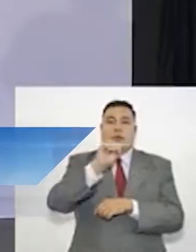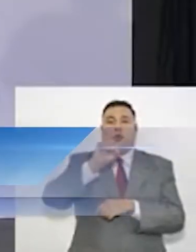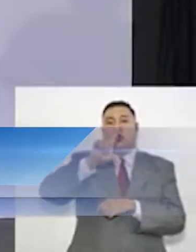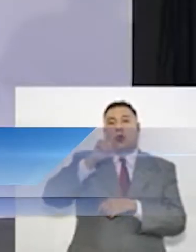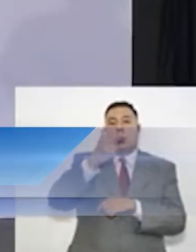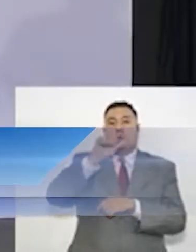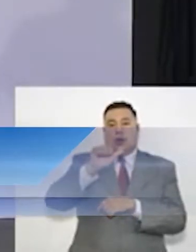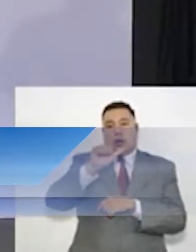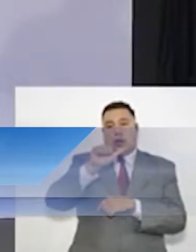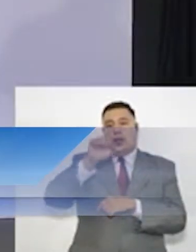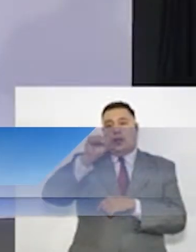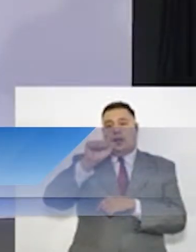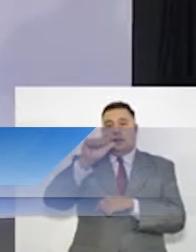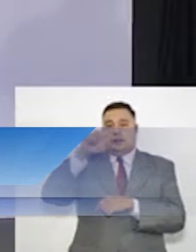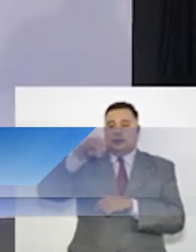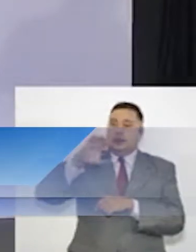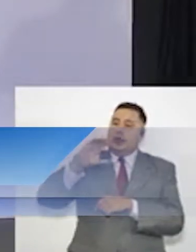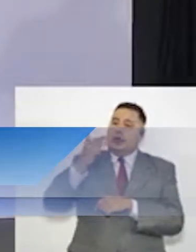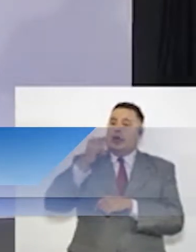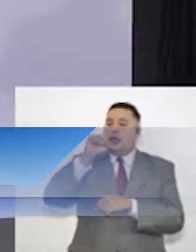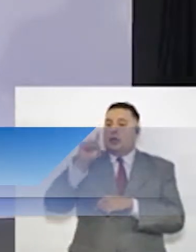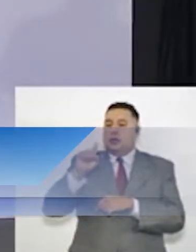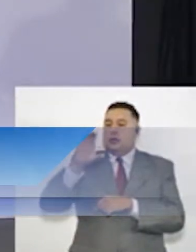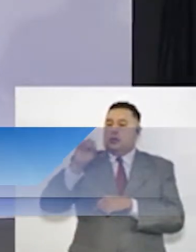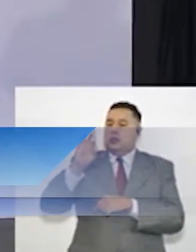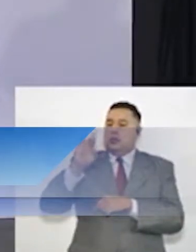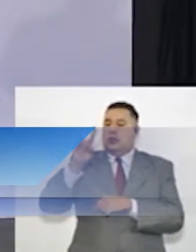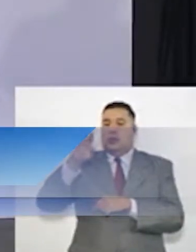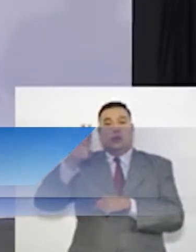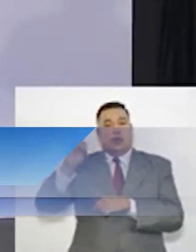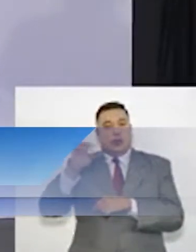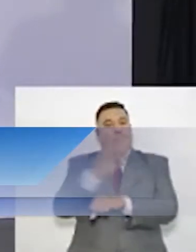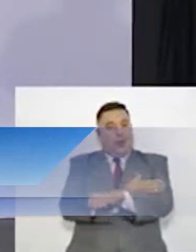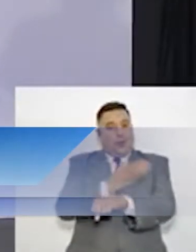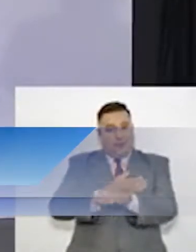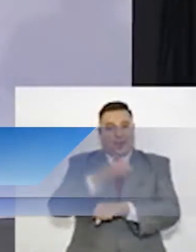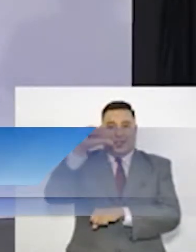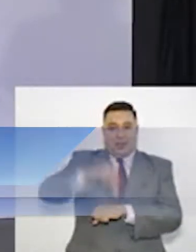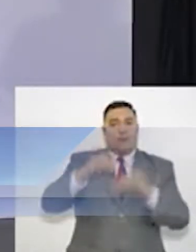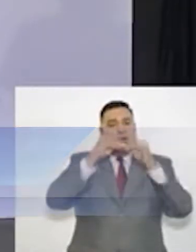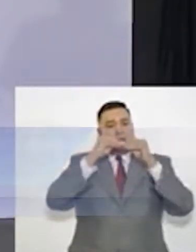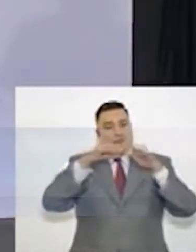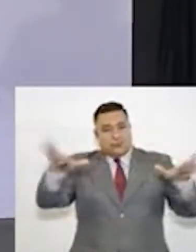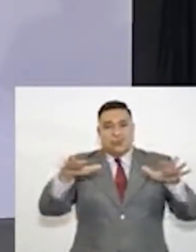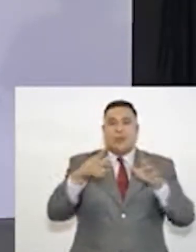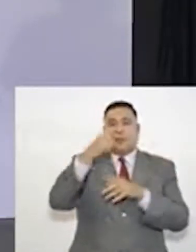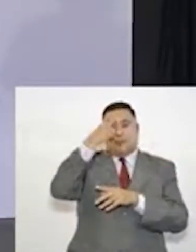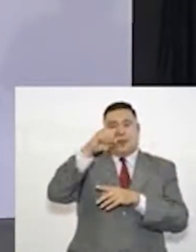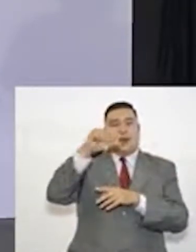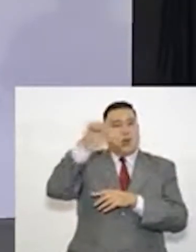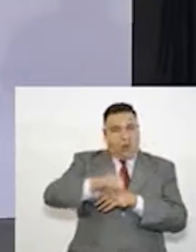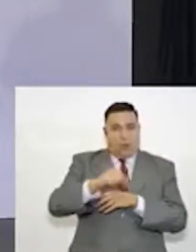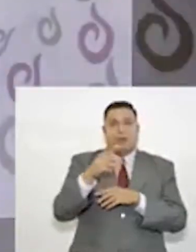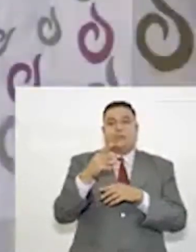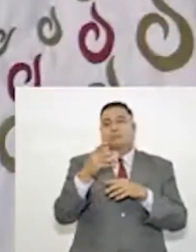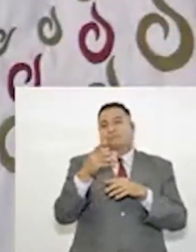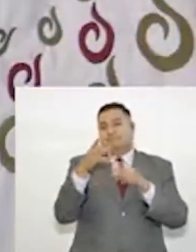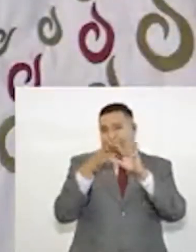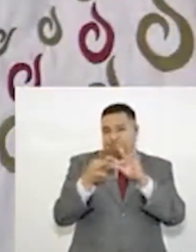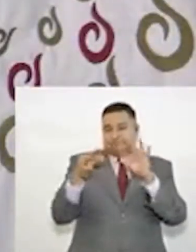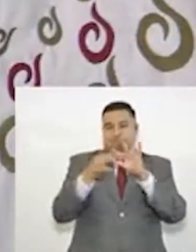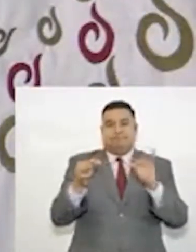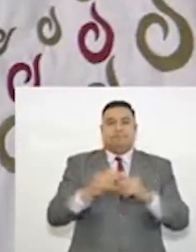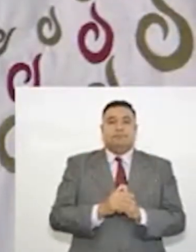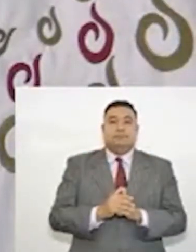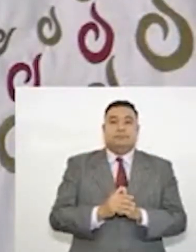Durante la tarea de este miércoles y tras prescindir de reuniones de la Comisión Nacional de Gobernadores, el gobernador del estado, Juan Manuel Carreras López,